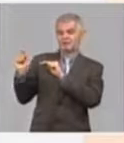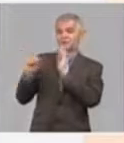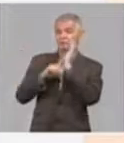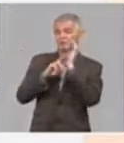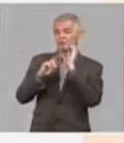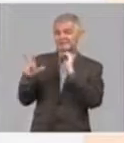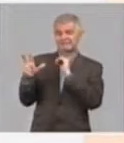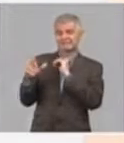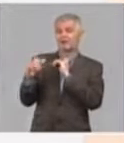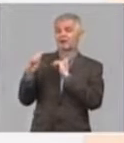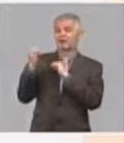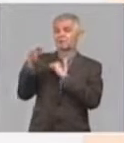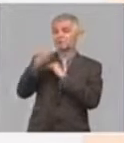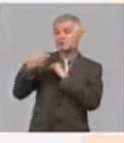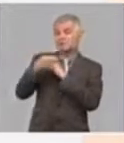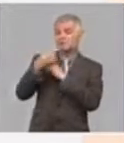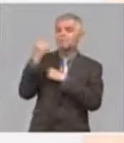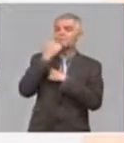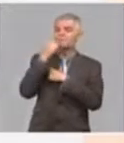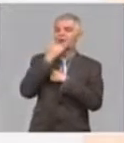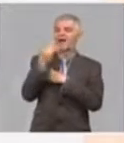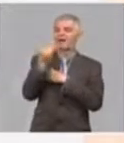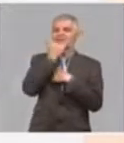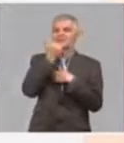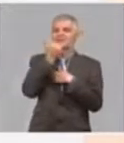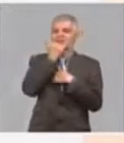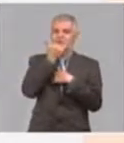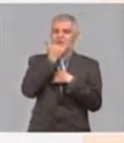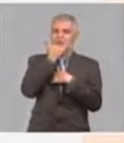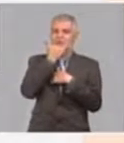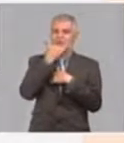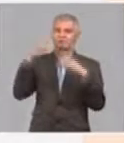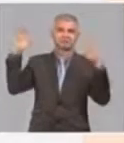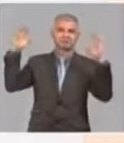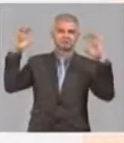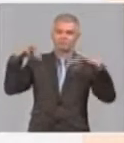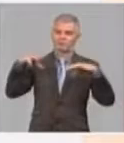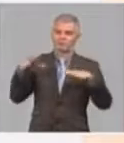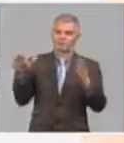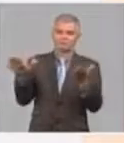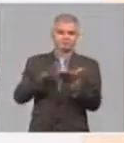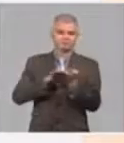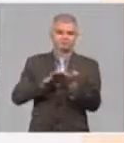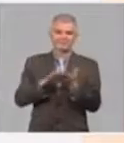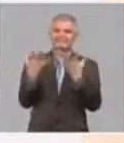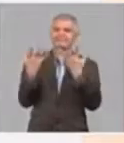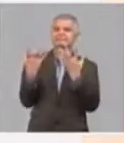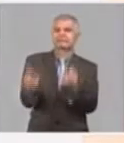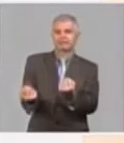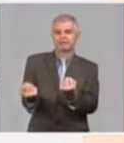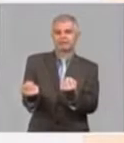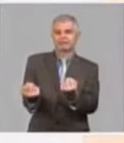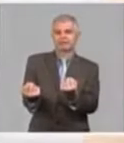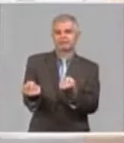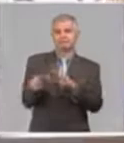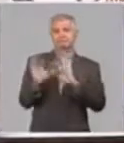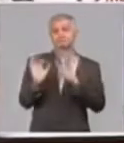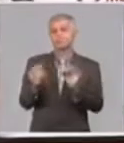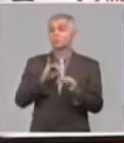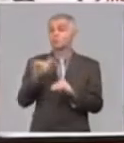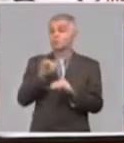provincias y los municipios con mayores afectaciones de la sequía. También trae un